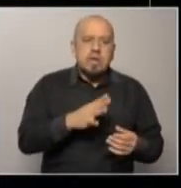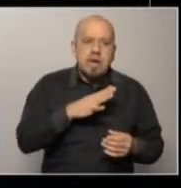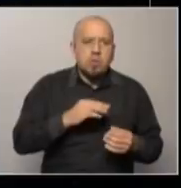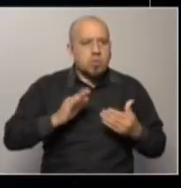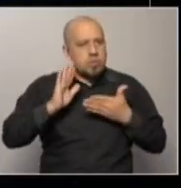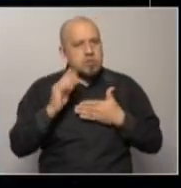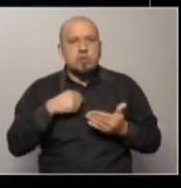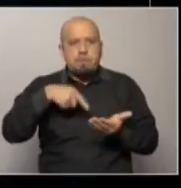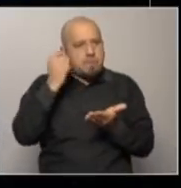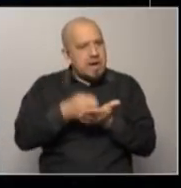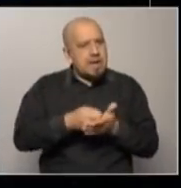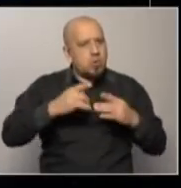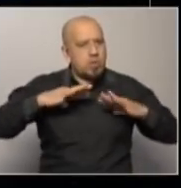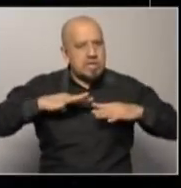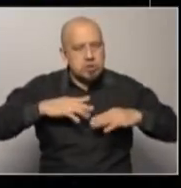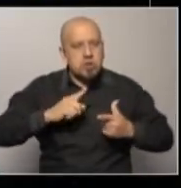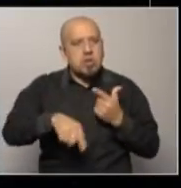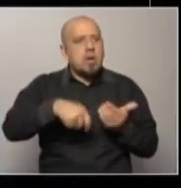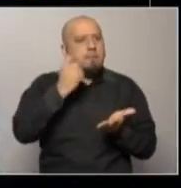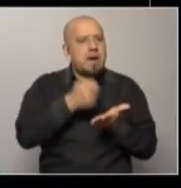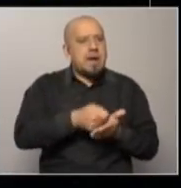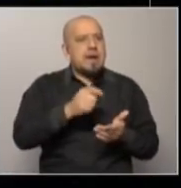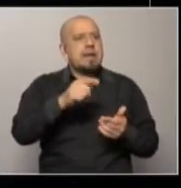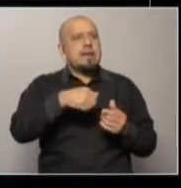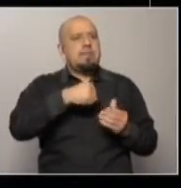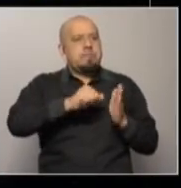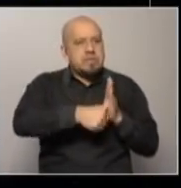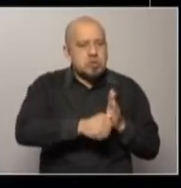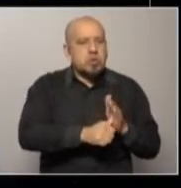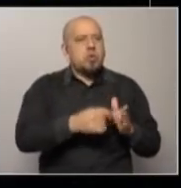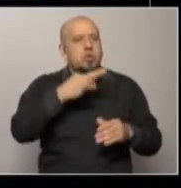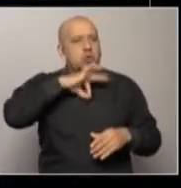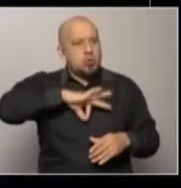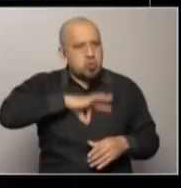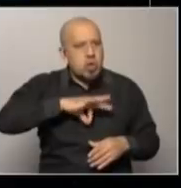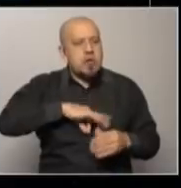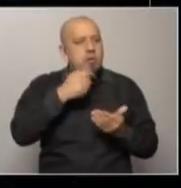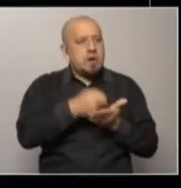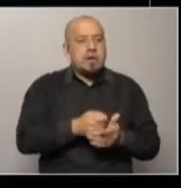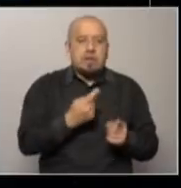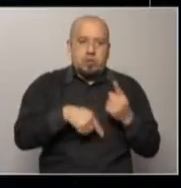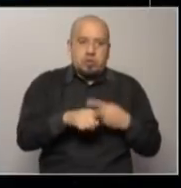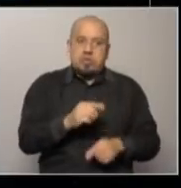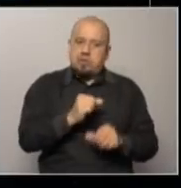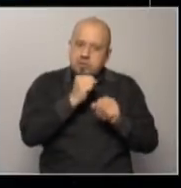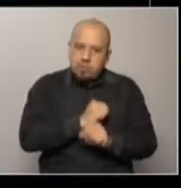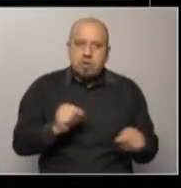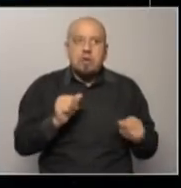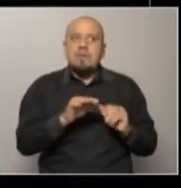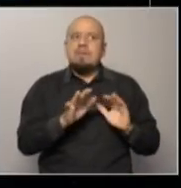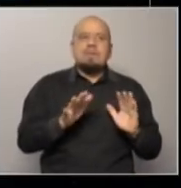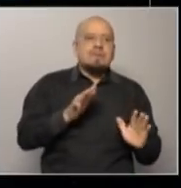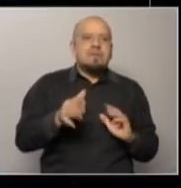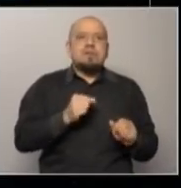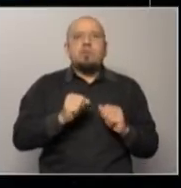pagar las jubilaciones, de pagar las pensiones, de pagar los salarios. Y por tanto no se puede, no hay tanto